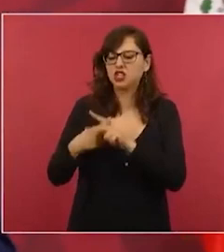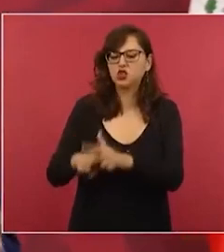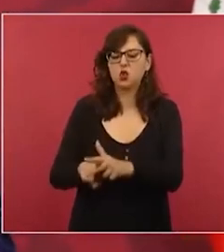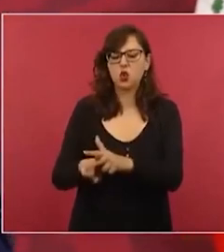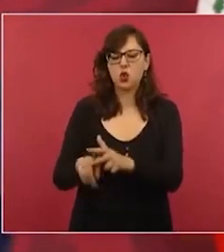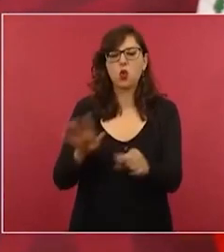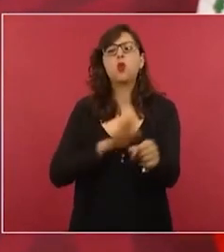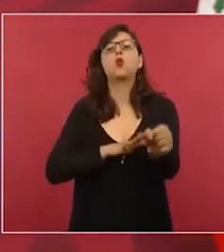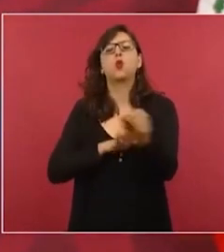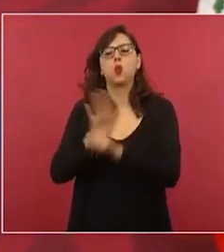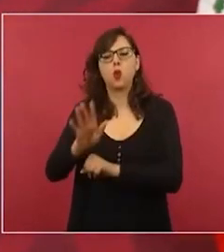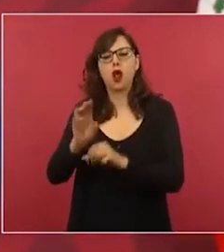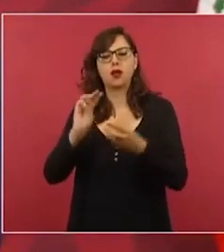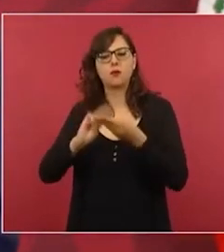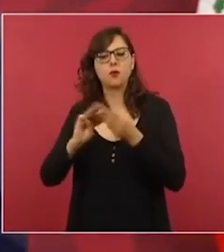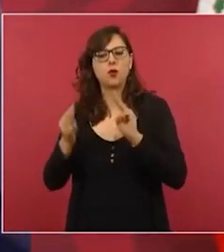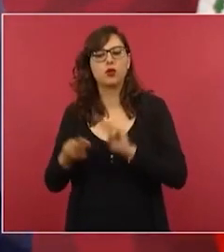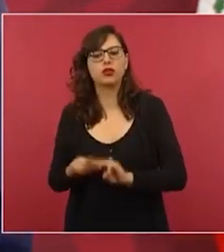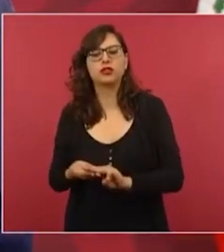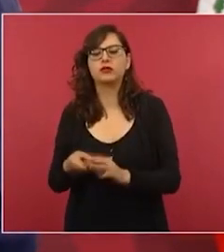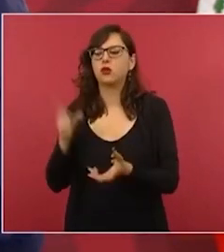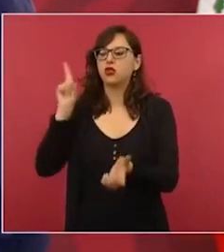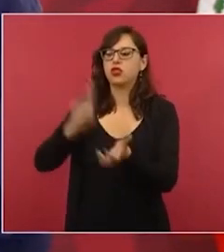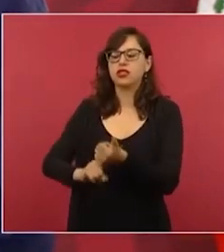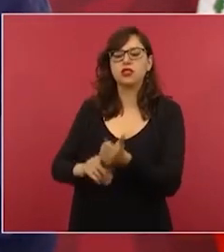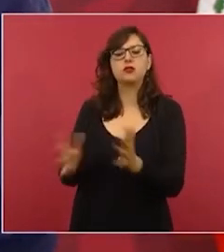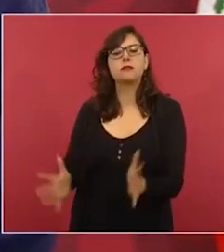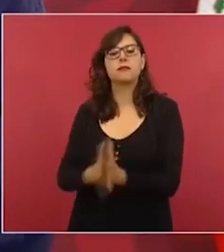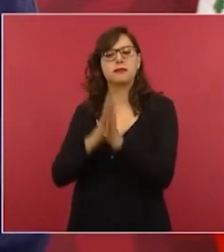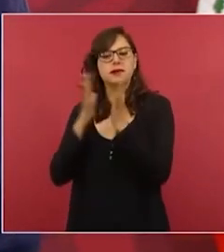quienes participaron